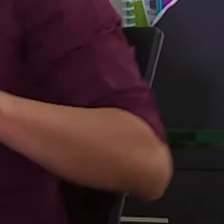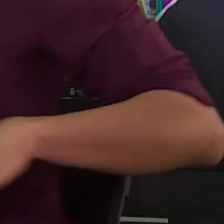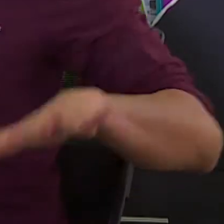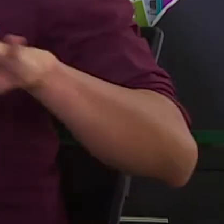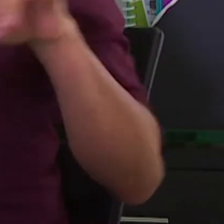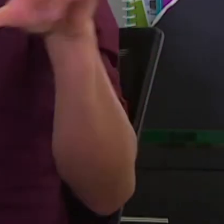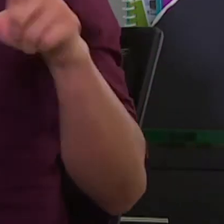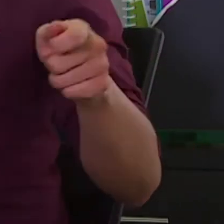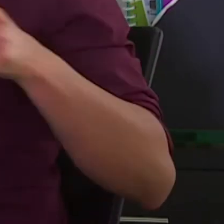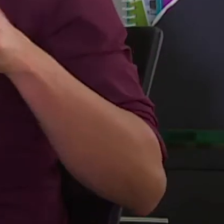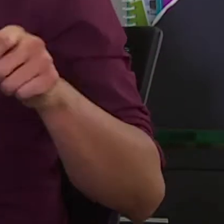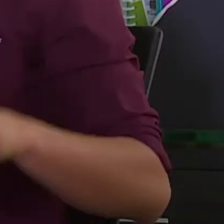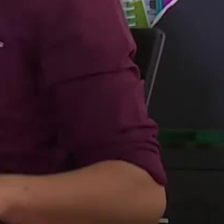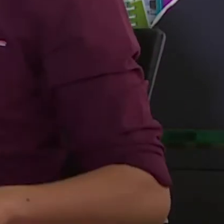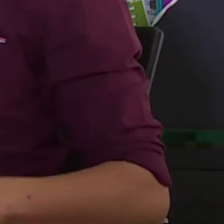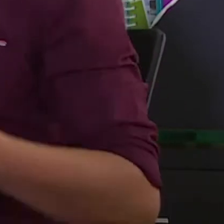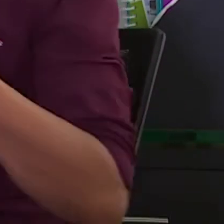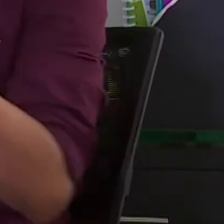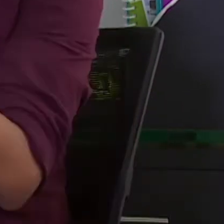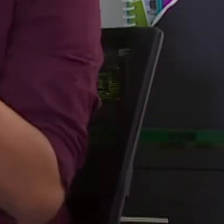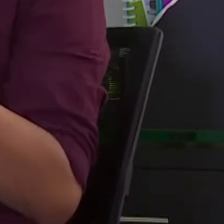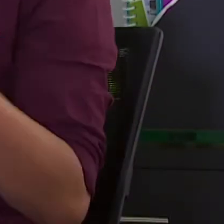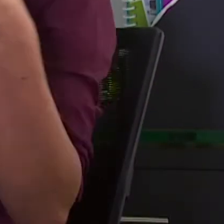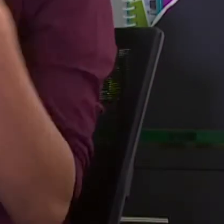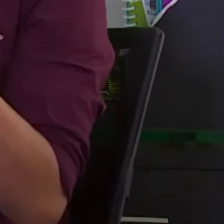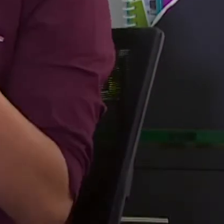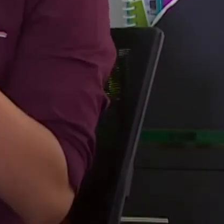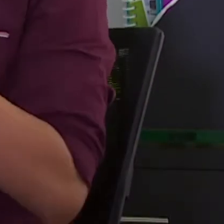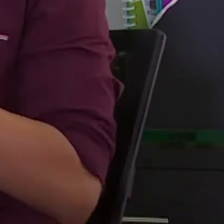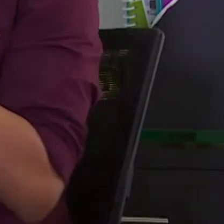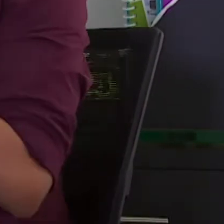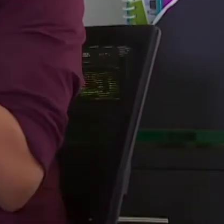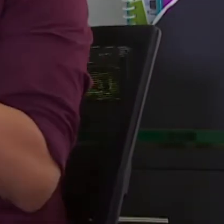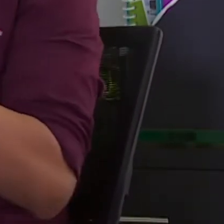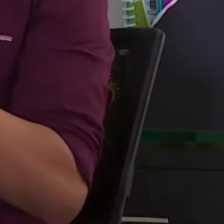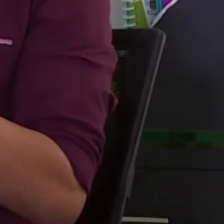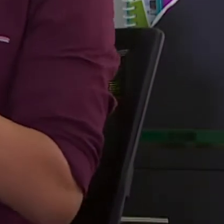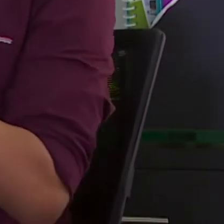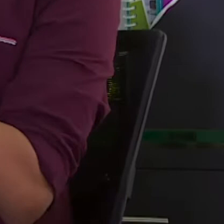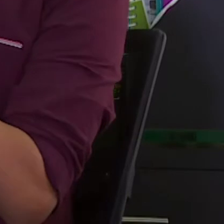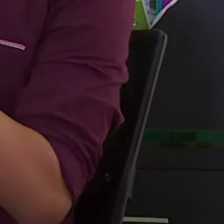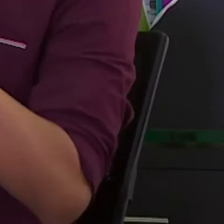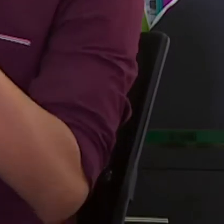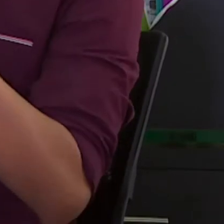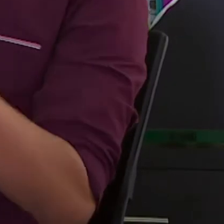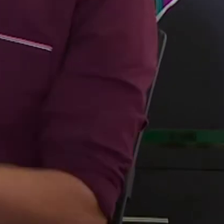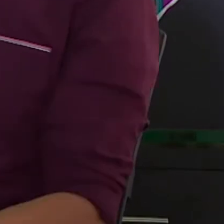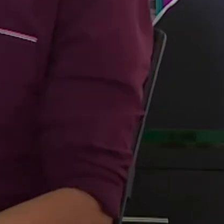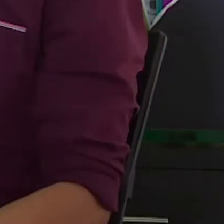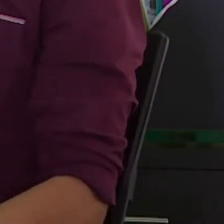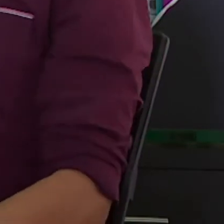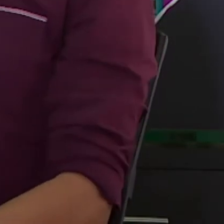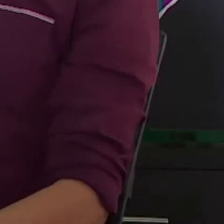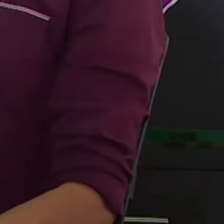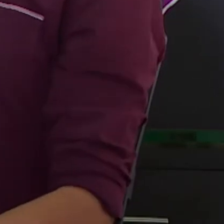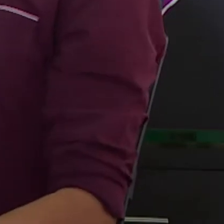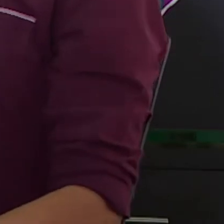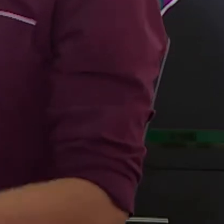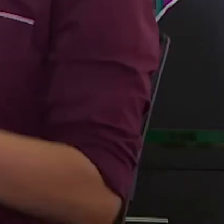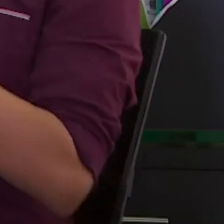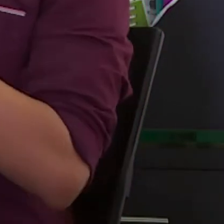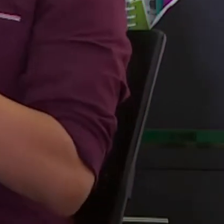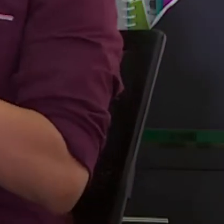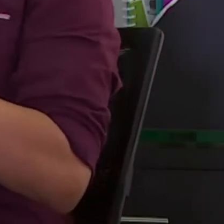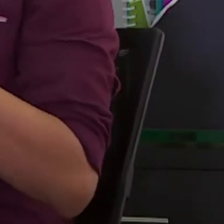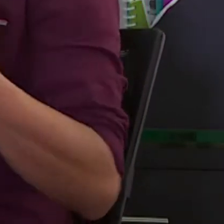Hola. El día de hoy en nuestro programa toman el control dos personas que se han encargado de crear historias en la televisión